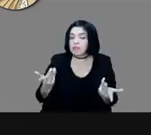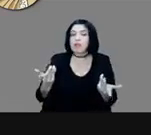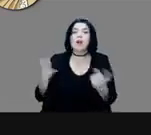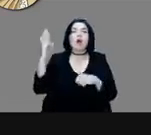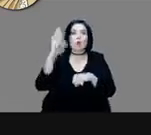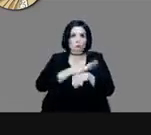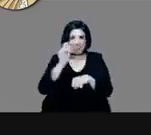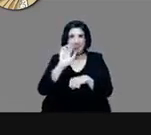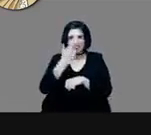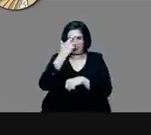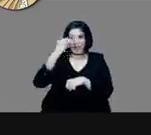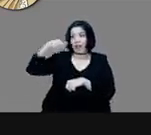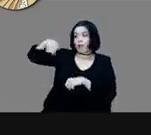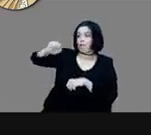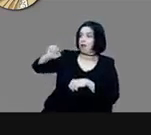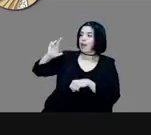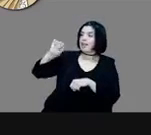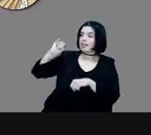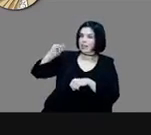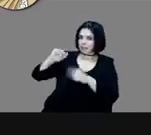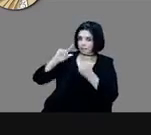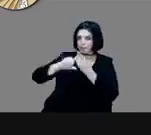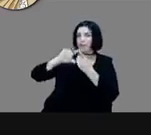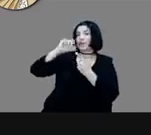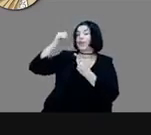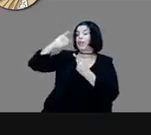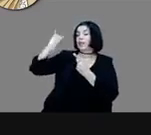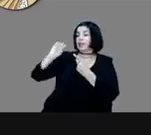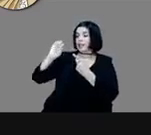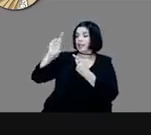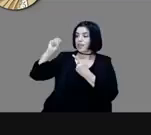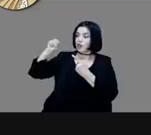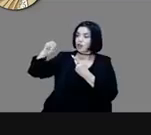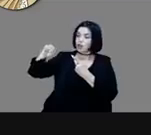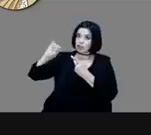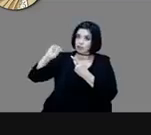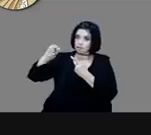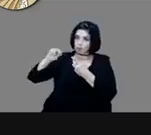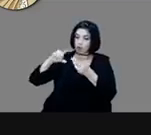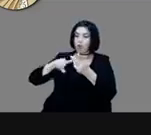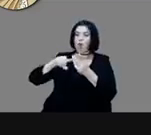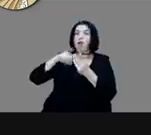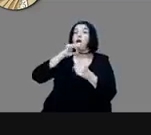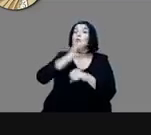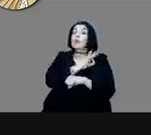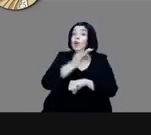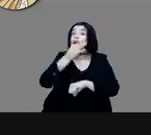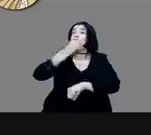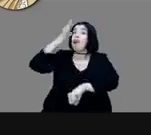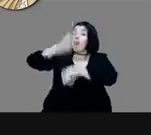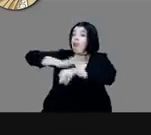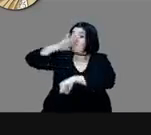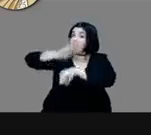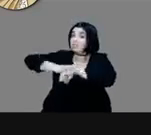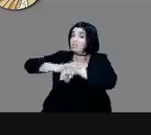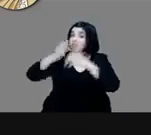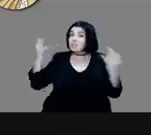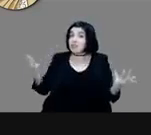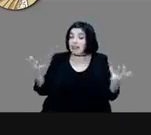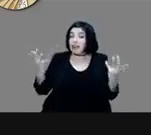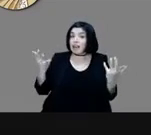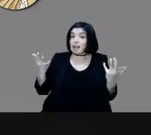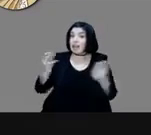Jerónimo podían estar avisando como ya lo comenté, ¿verdad? En el caso de Chulula, están constantemente